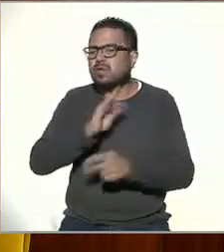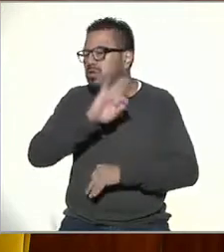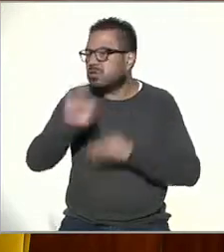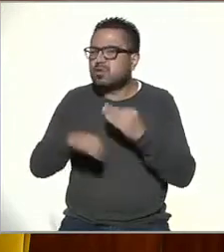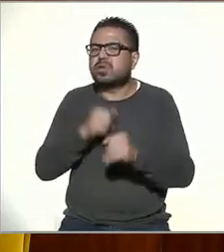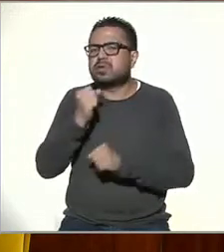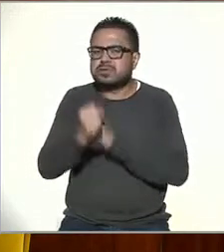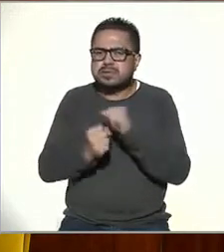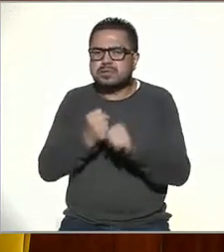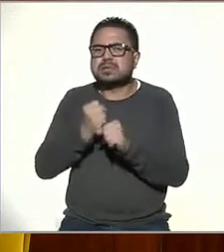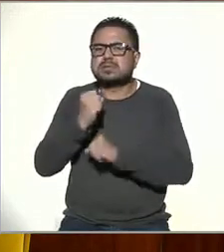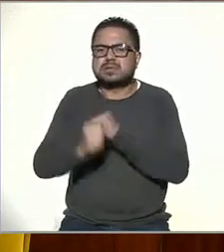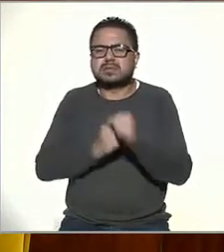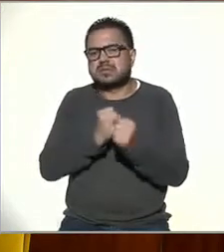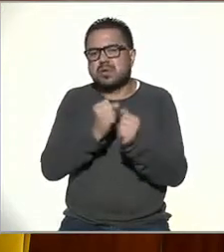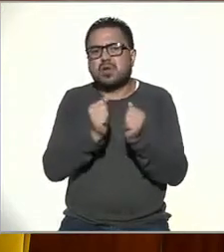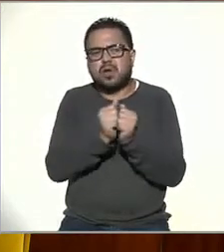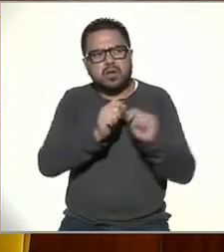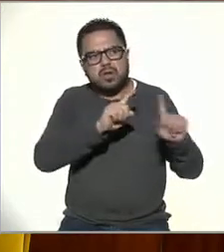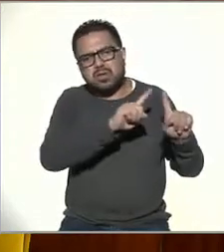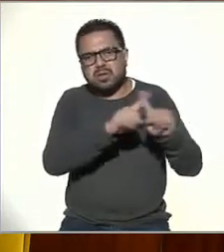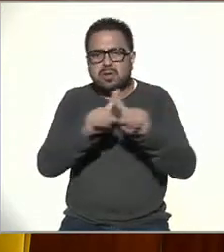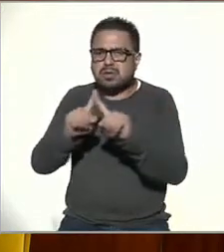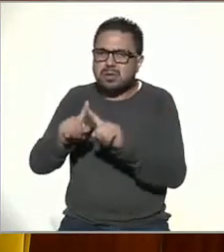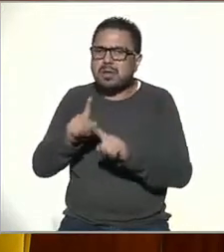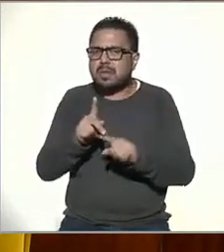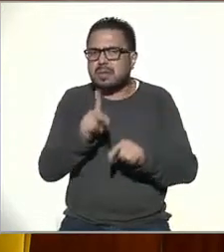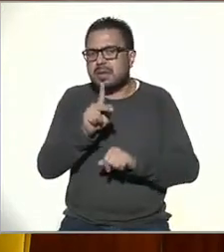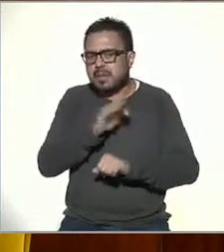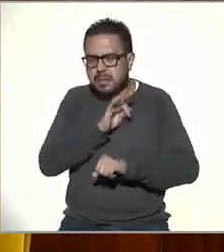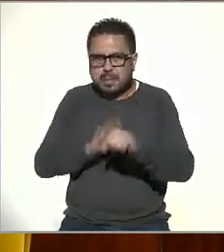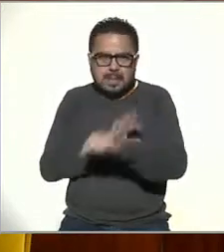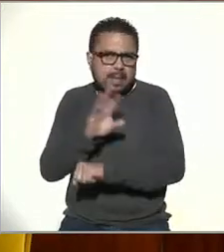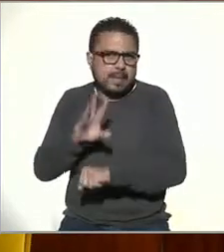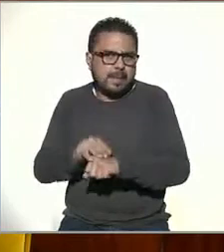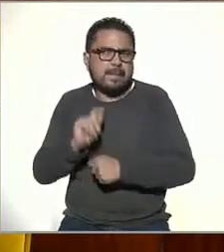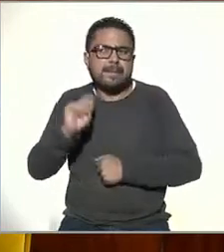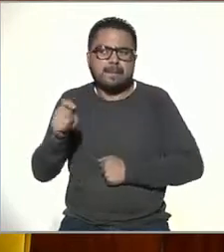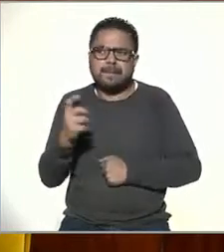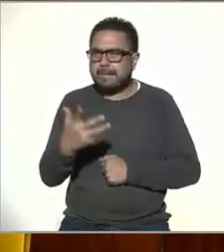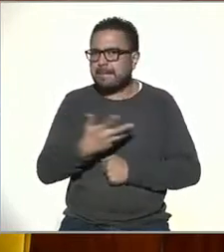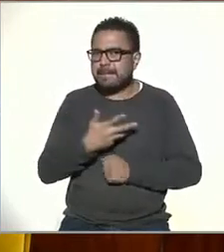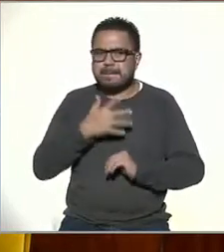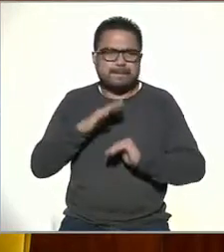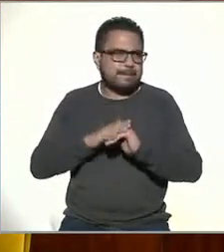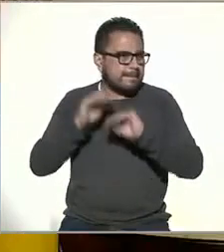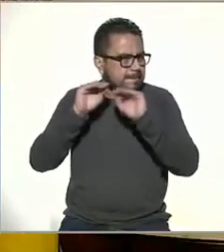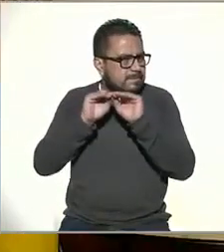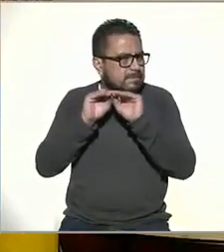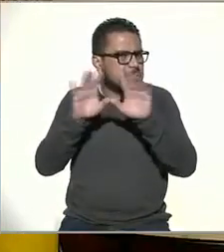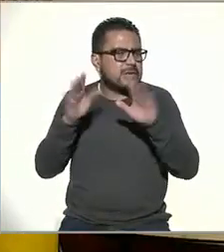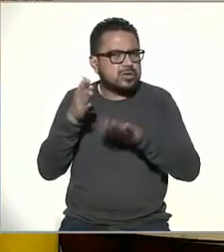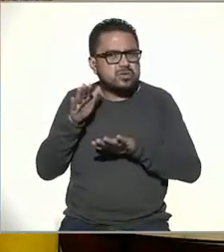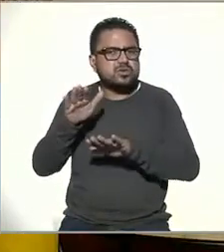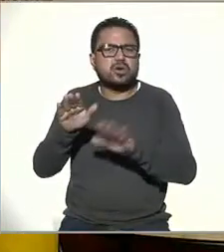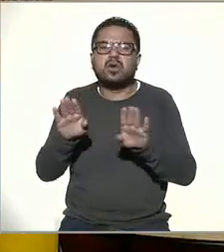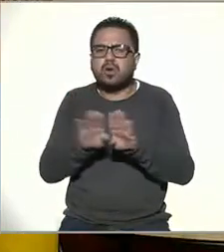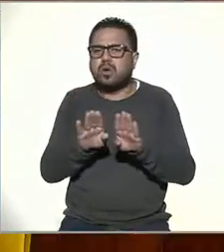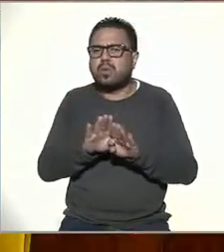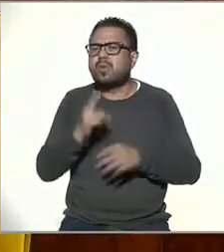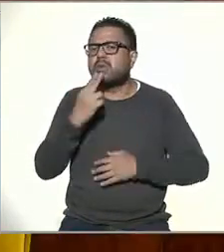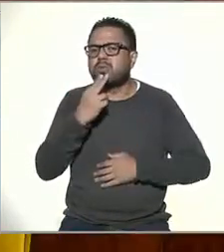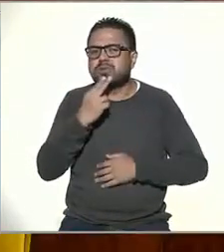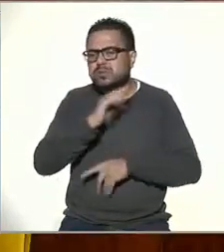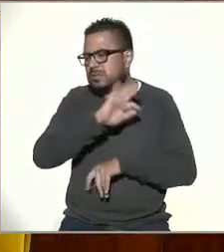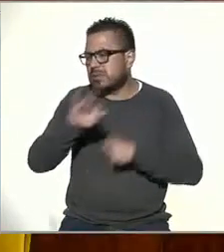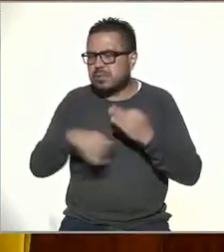años, con diferentes dimensiones, pero permiten dar una claridad sobre cómo lo utilizamos